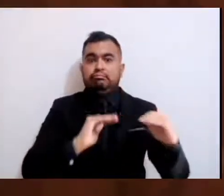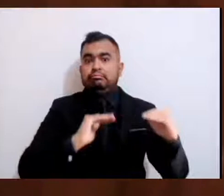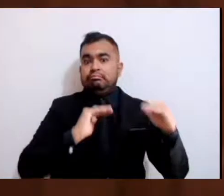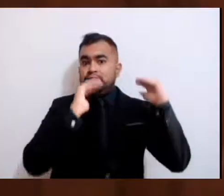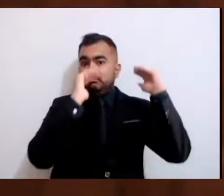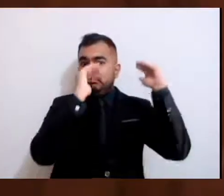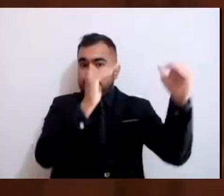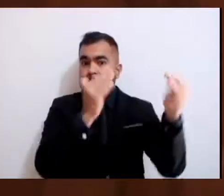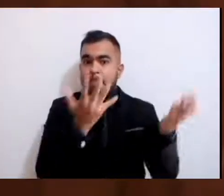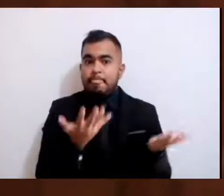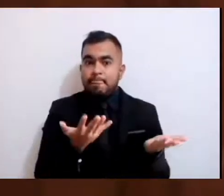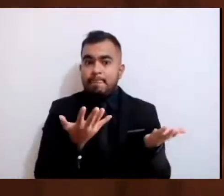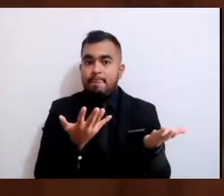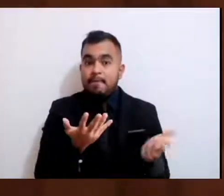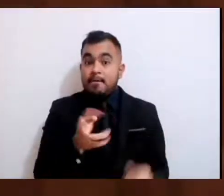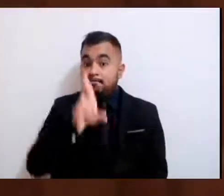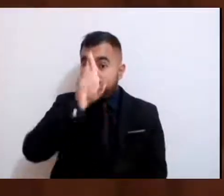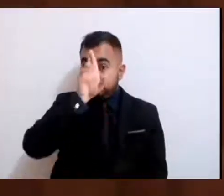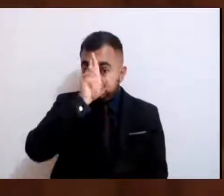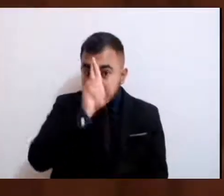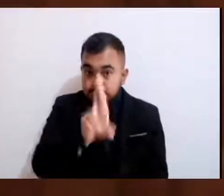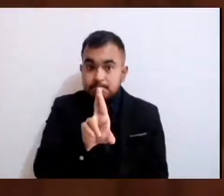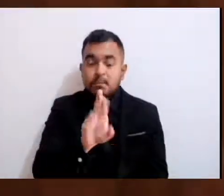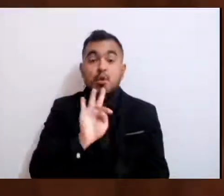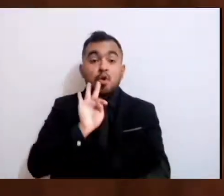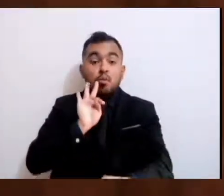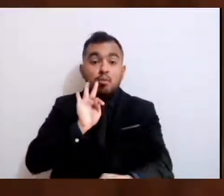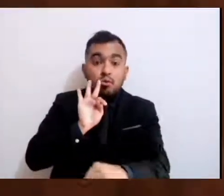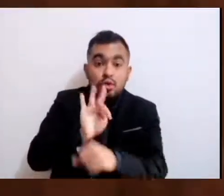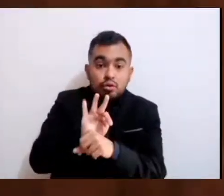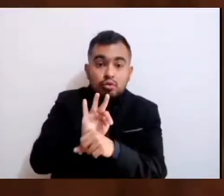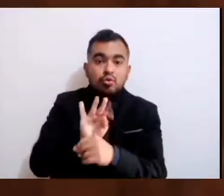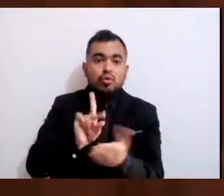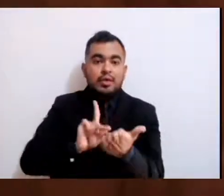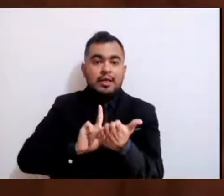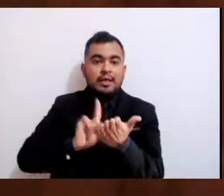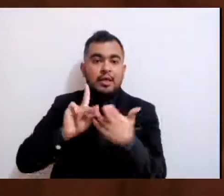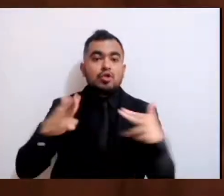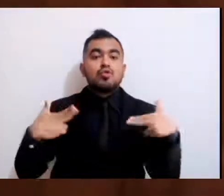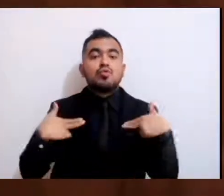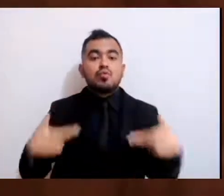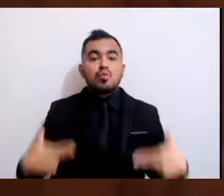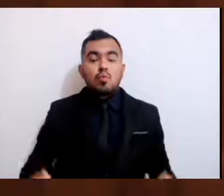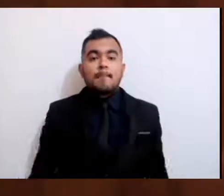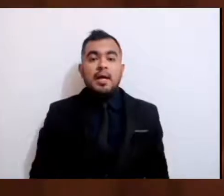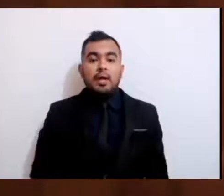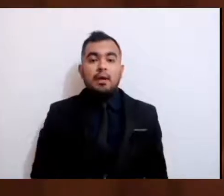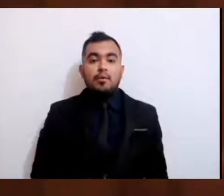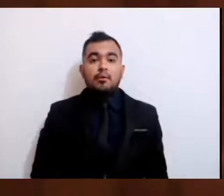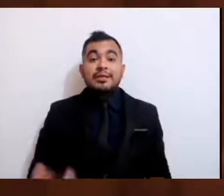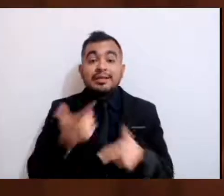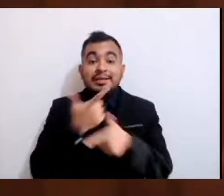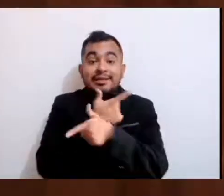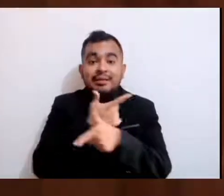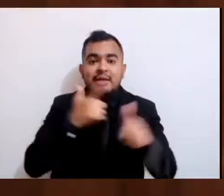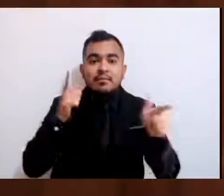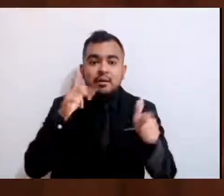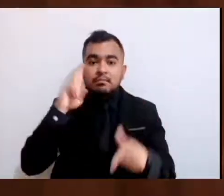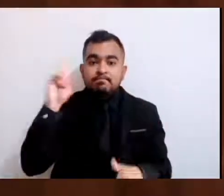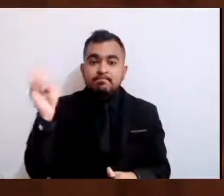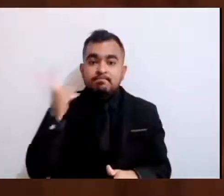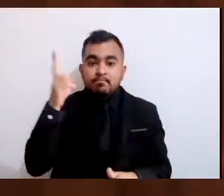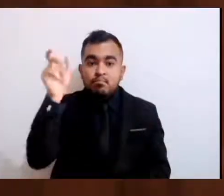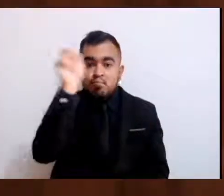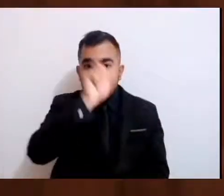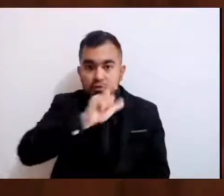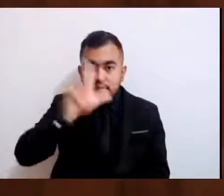reconocimiento y protección a los derechos humanos, libertad de profesión, trabajo,